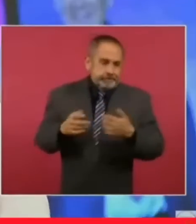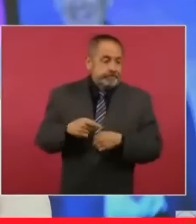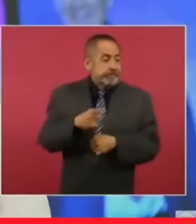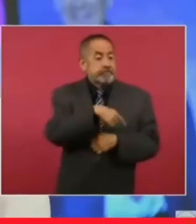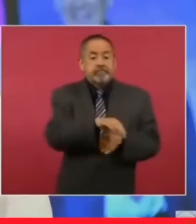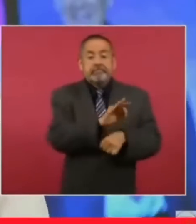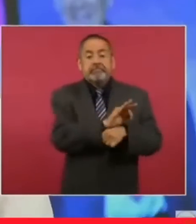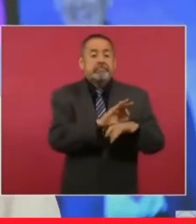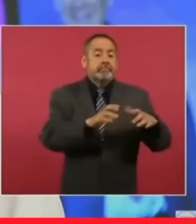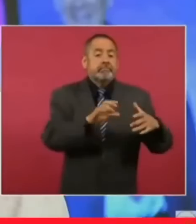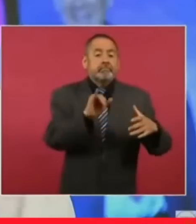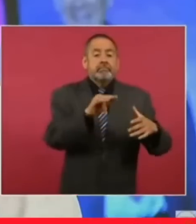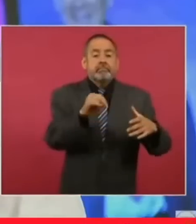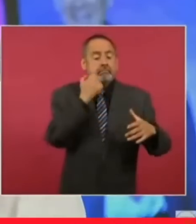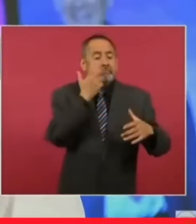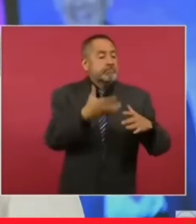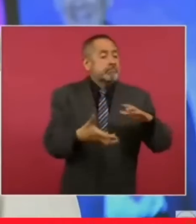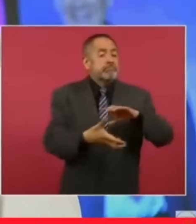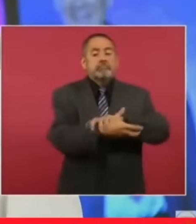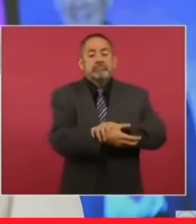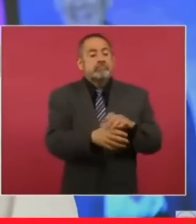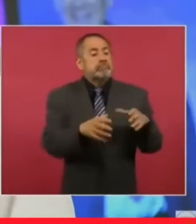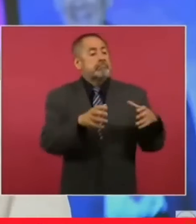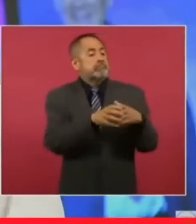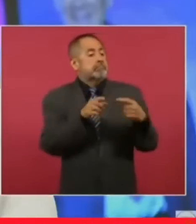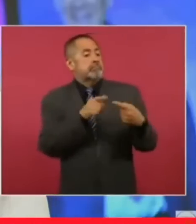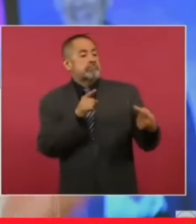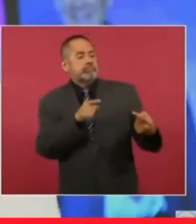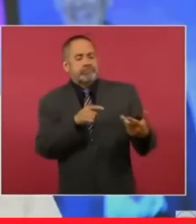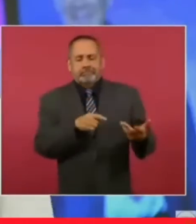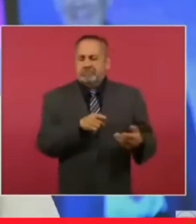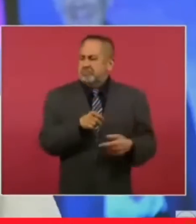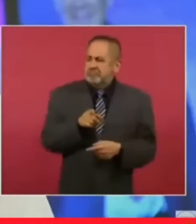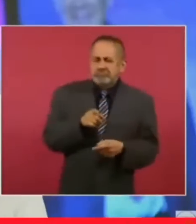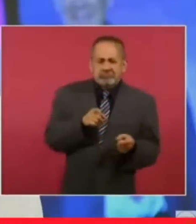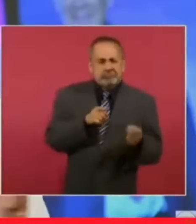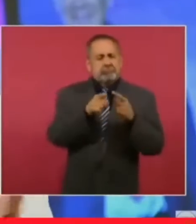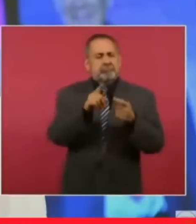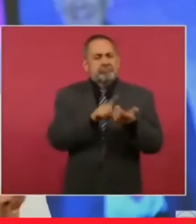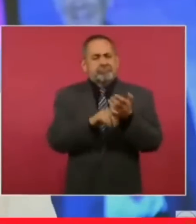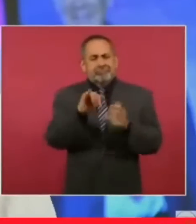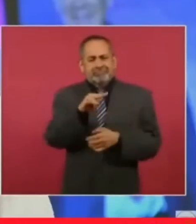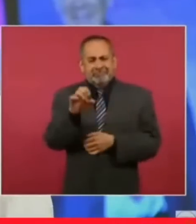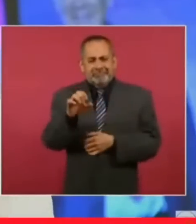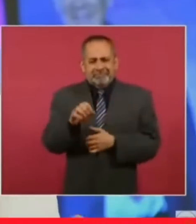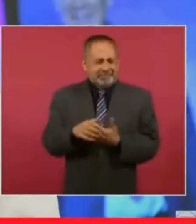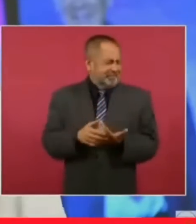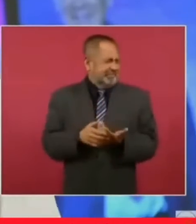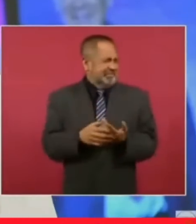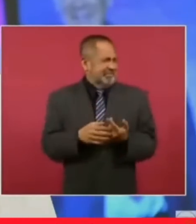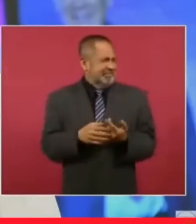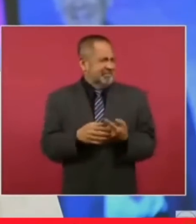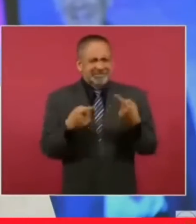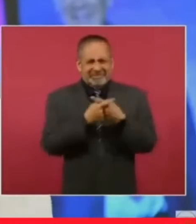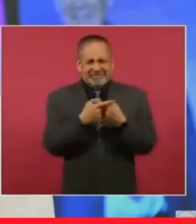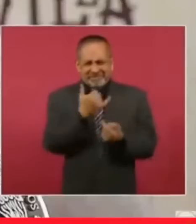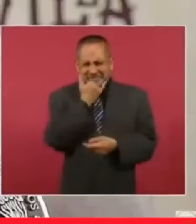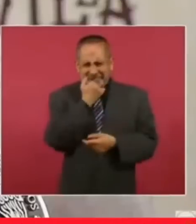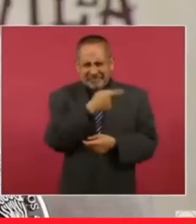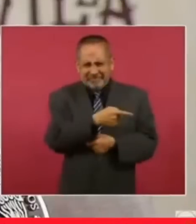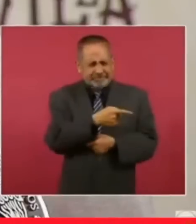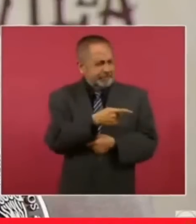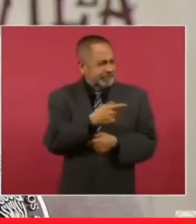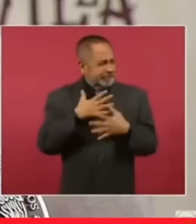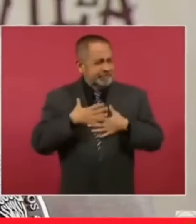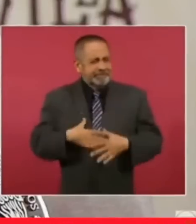ahora promueven la alianza opositora y cuestionan al INE. Una contradicción. La verdad es que no hay quien